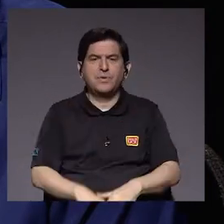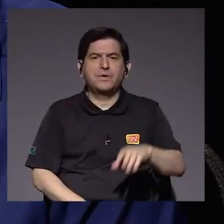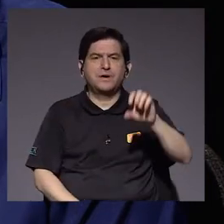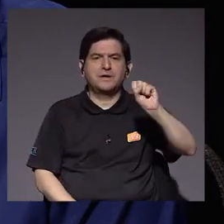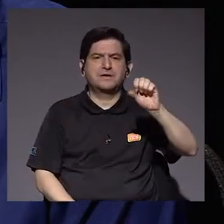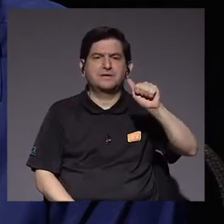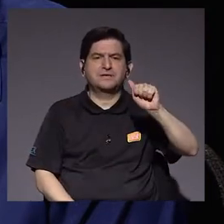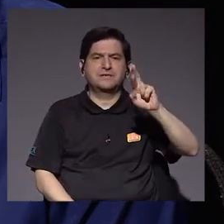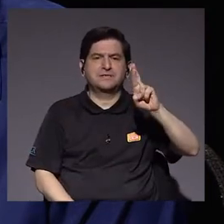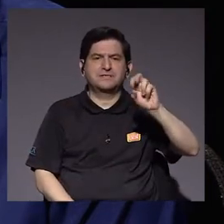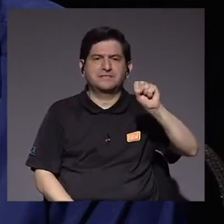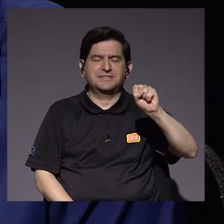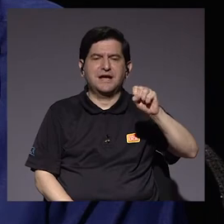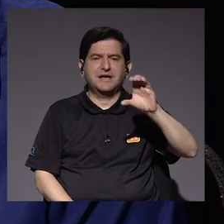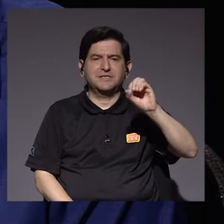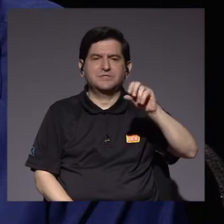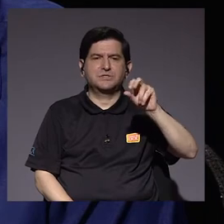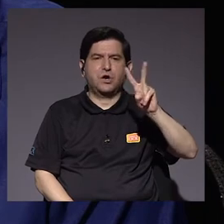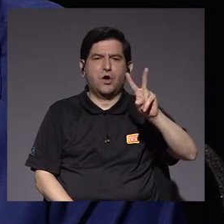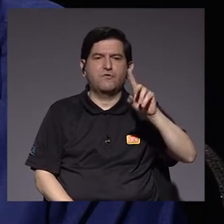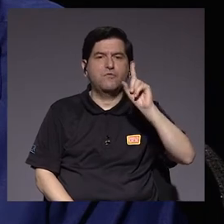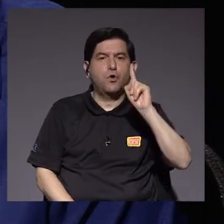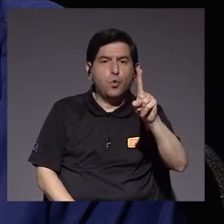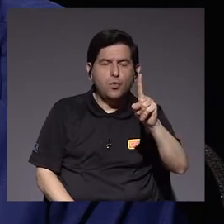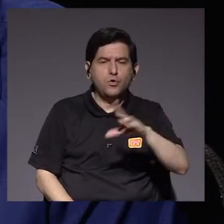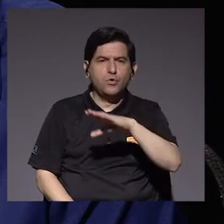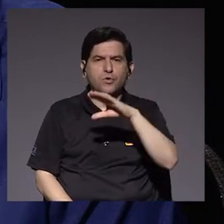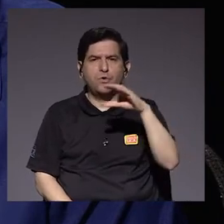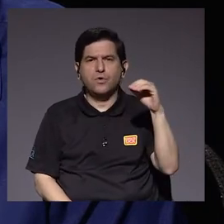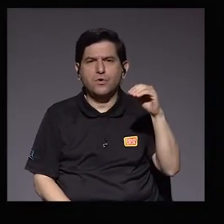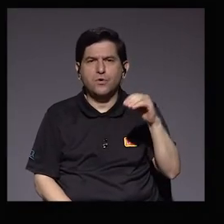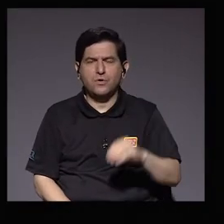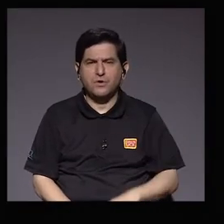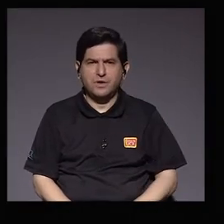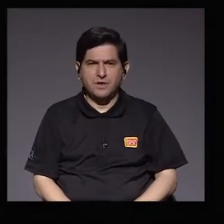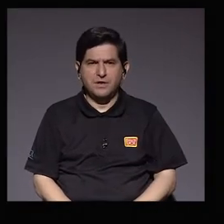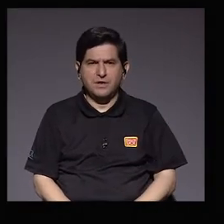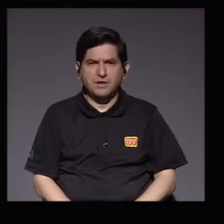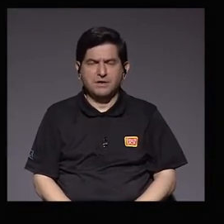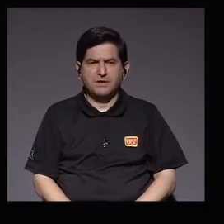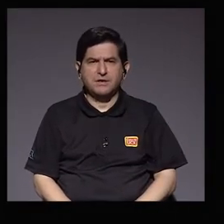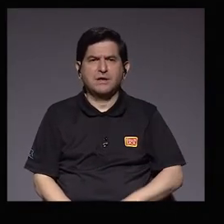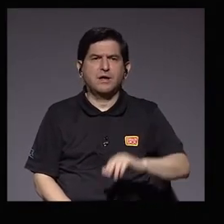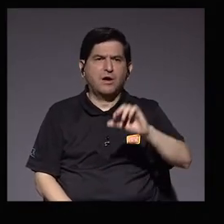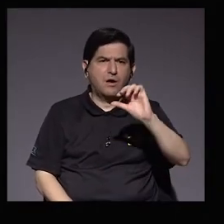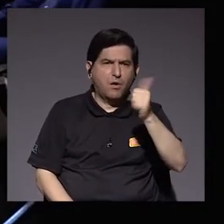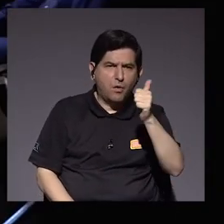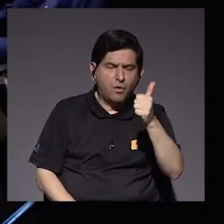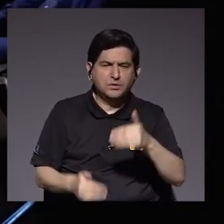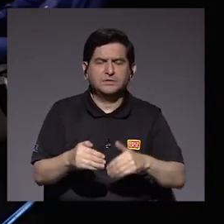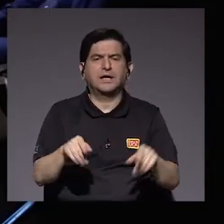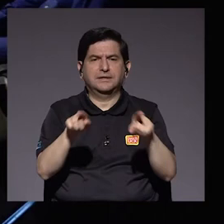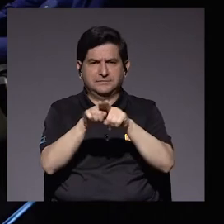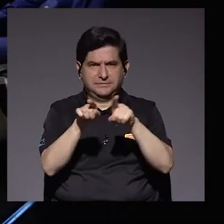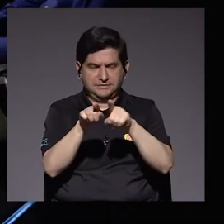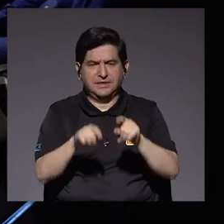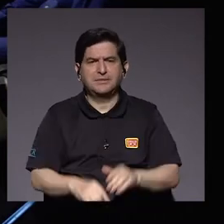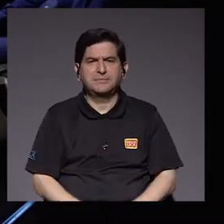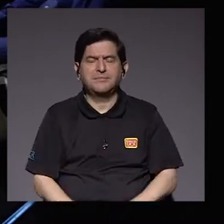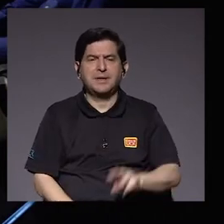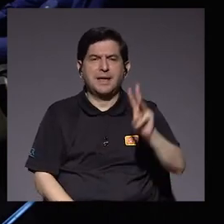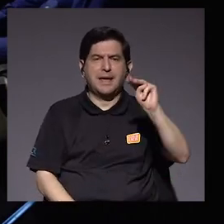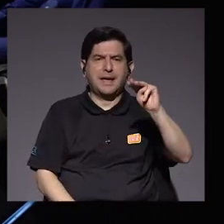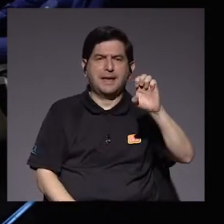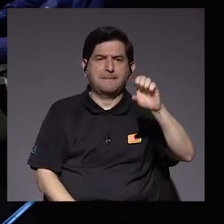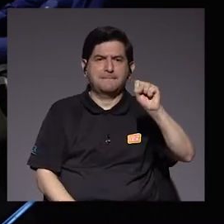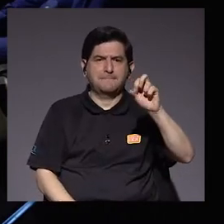el SARS-CoV-1 y hace un poco más de alrededor de 5 años. El caso de un dromedario, sí. Hubo una epidemia causada por